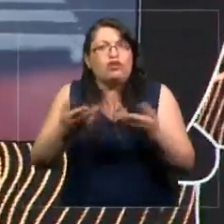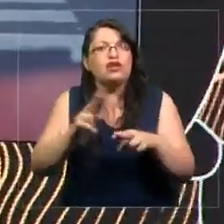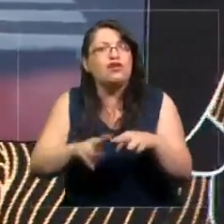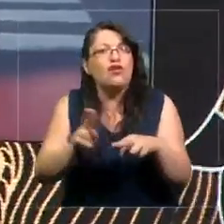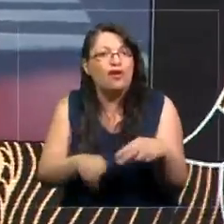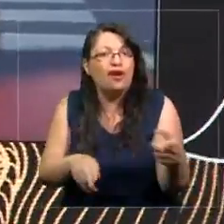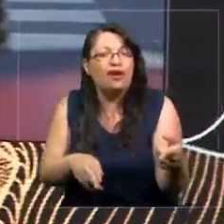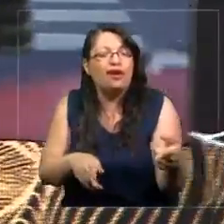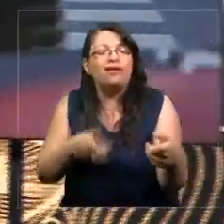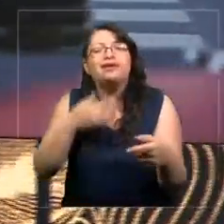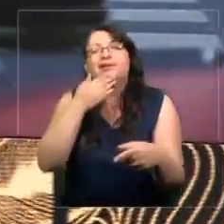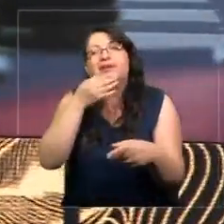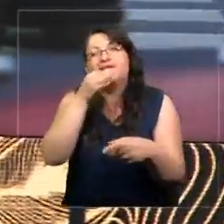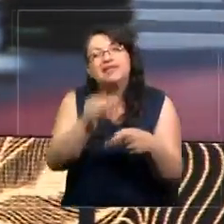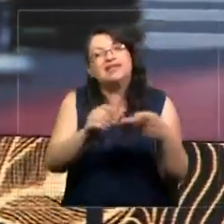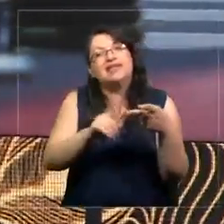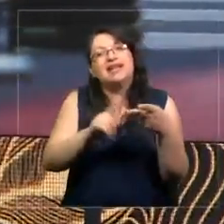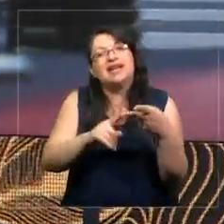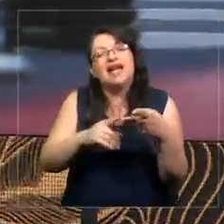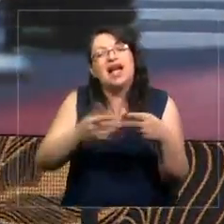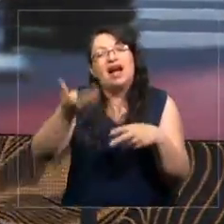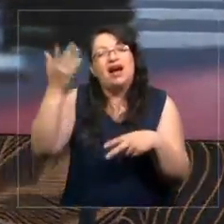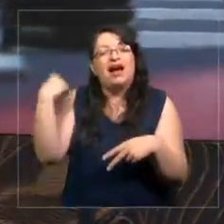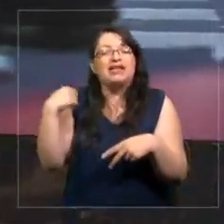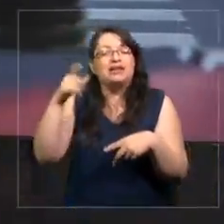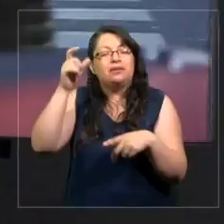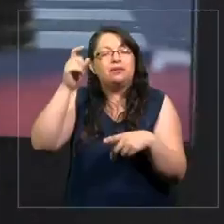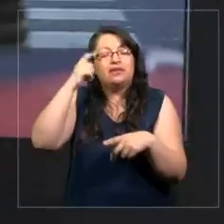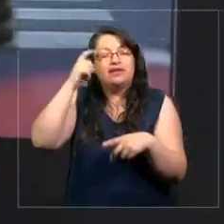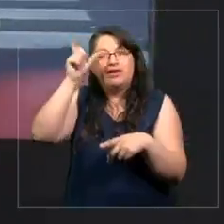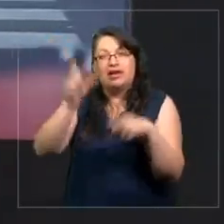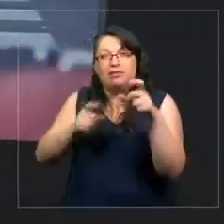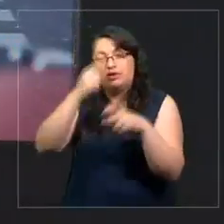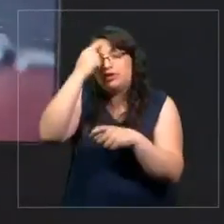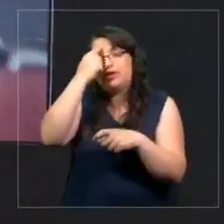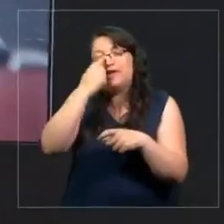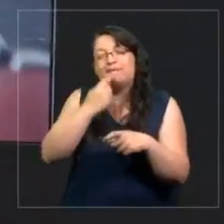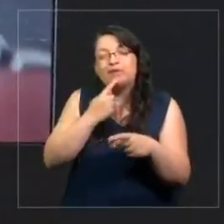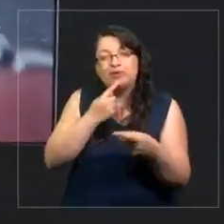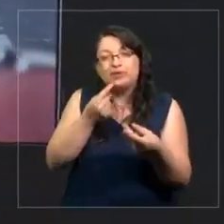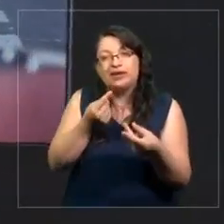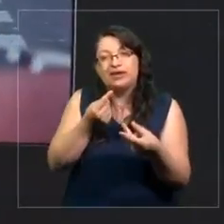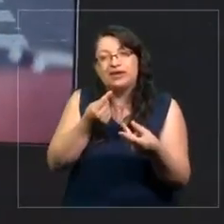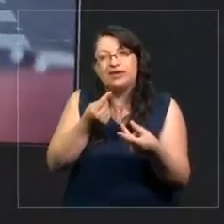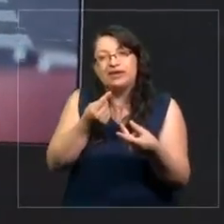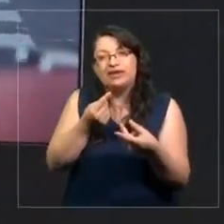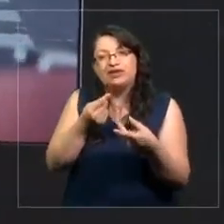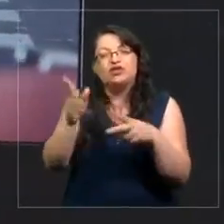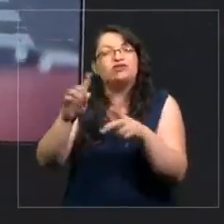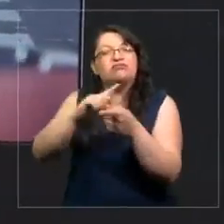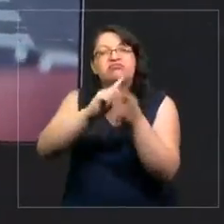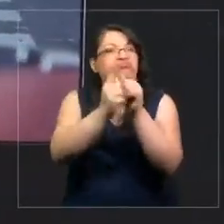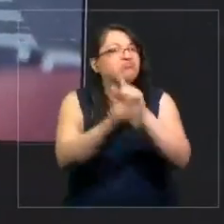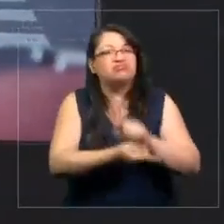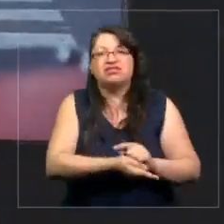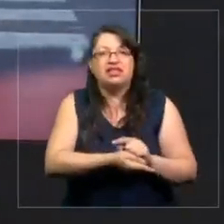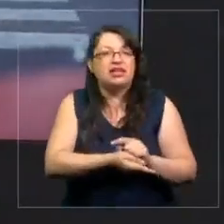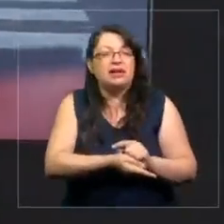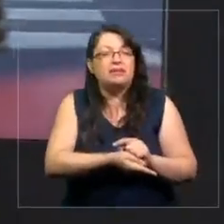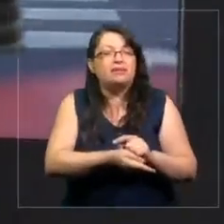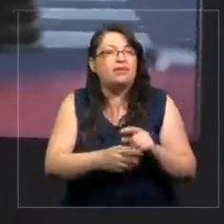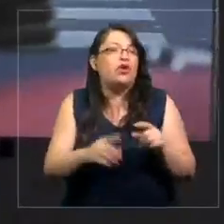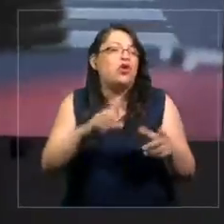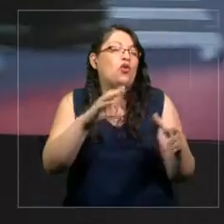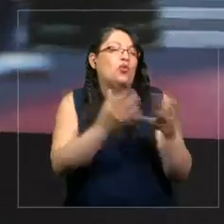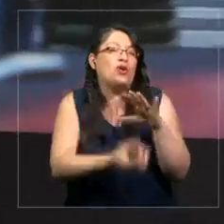concepción que definió como monumento los objetos, producidos intencionalmente como tal, fue desplazada por la definición moderna,